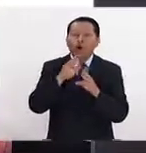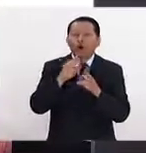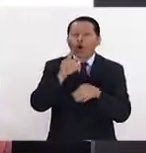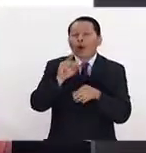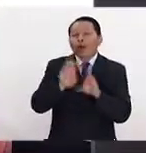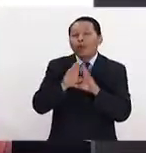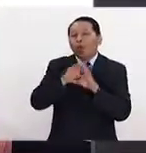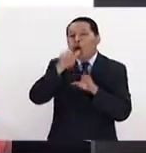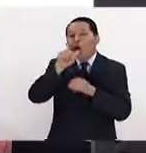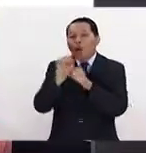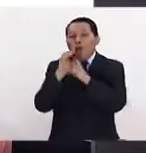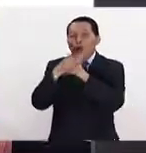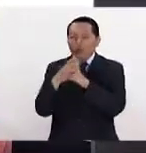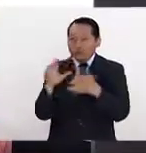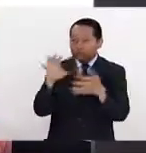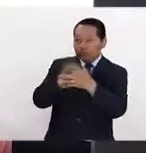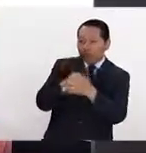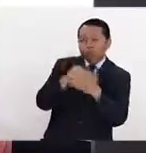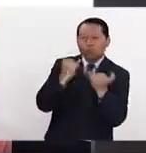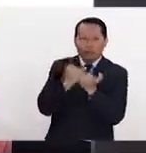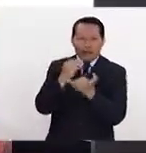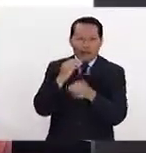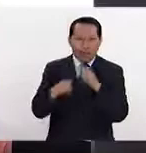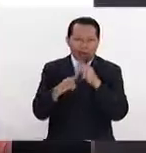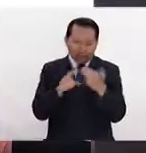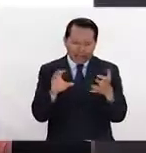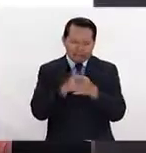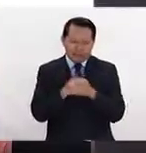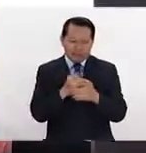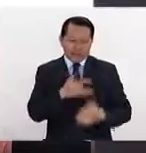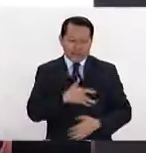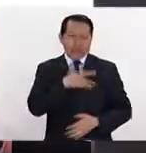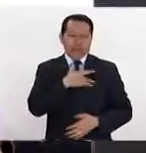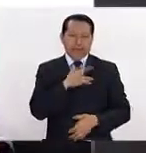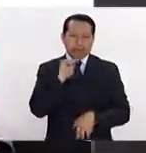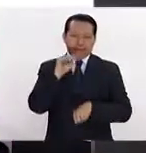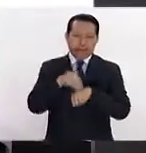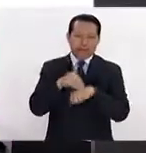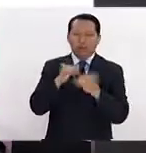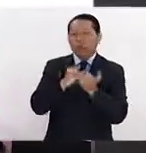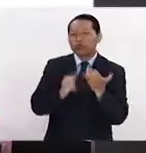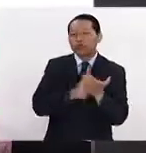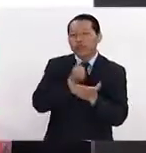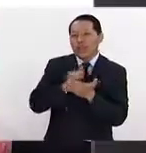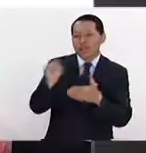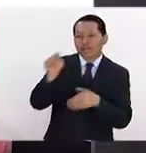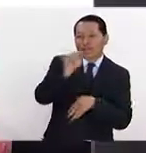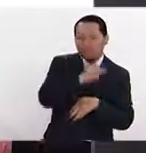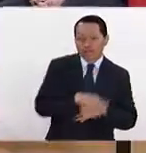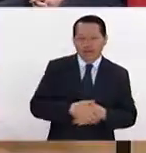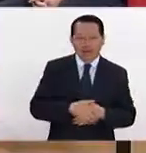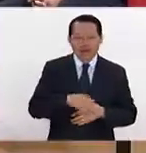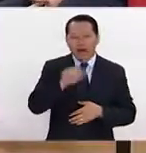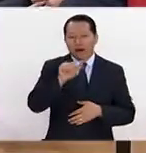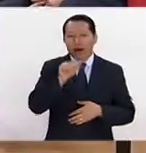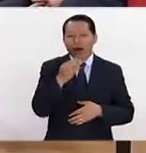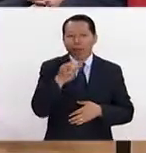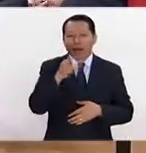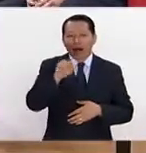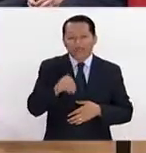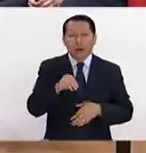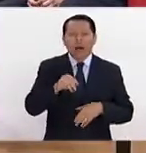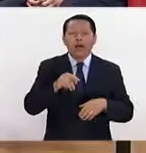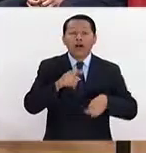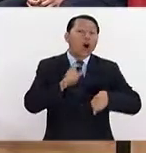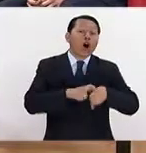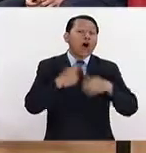cómo observaba esta vinculación con la materia, su sensibilidad y también las ciudades por donde él se fue moviendo. Excelente. Abraham, ¿a qué hora se